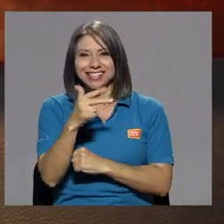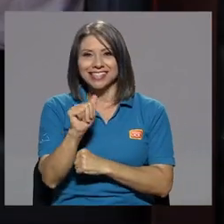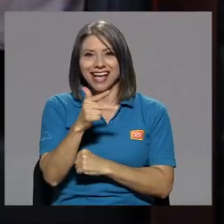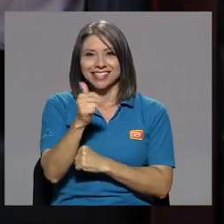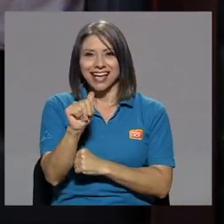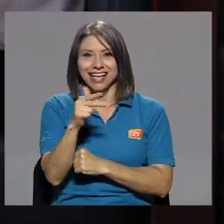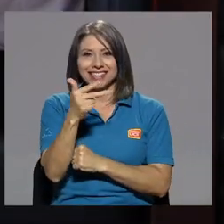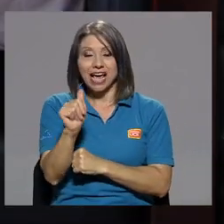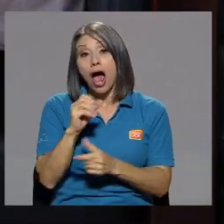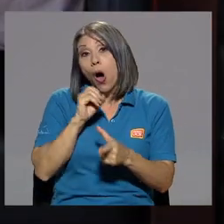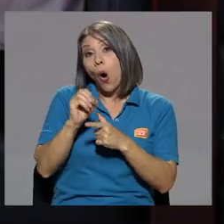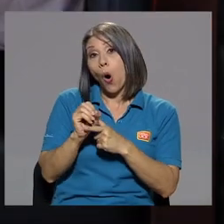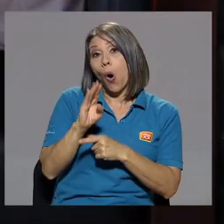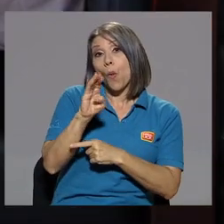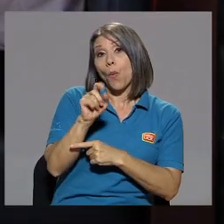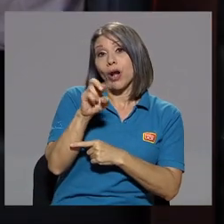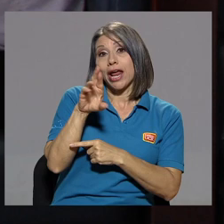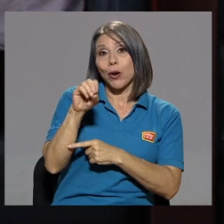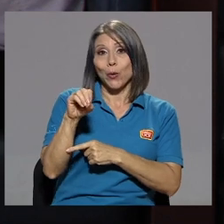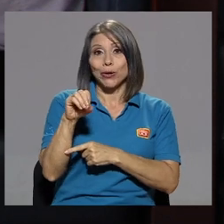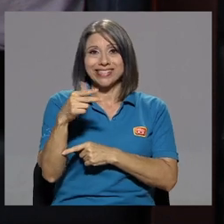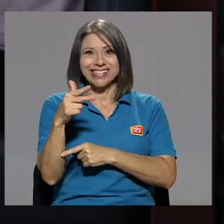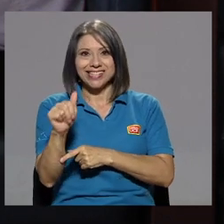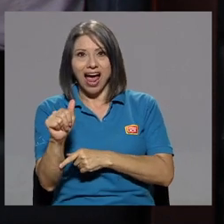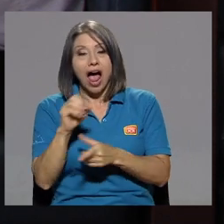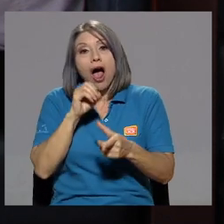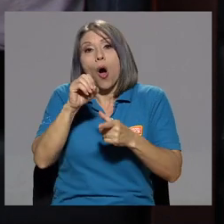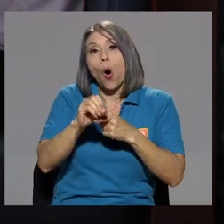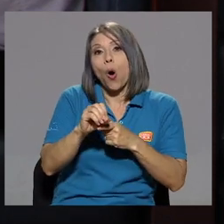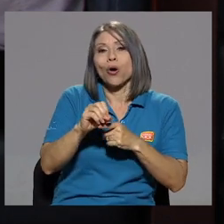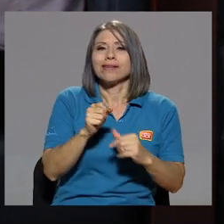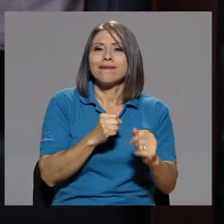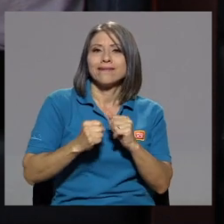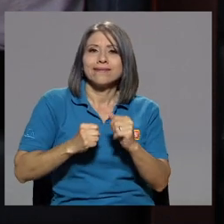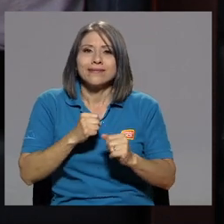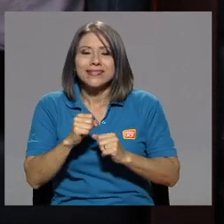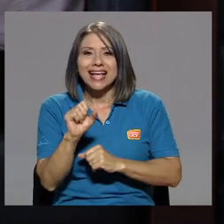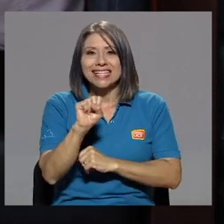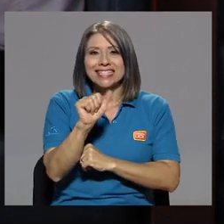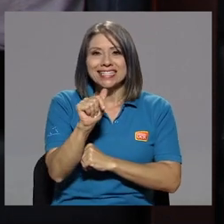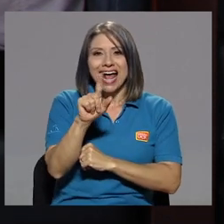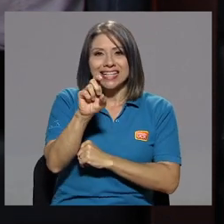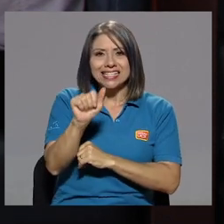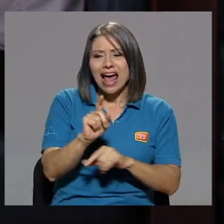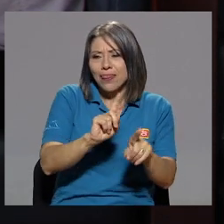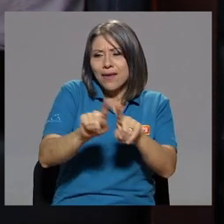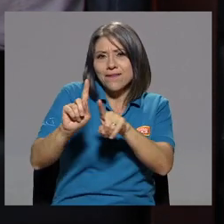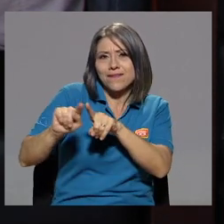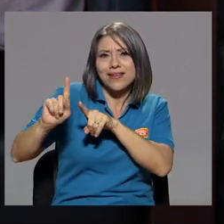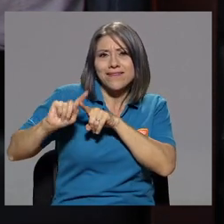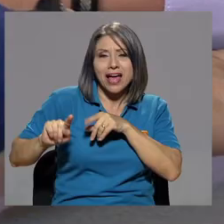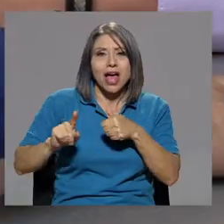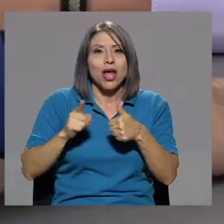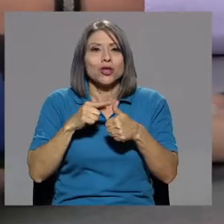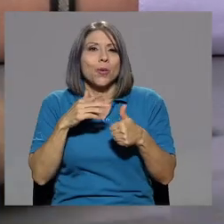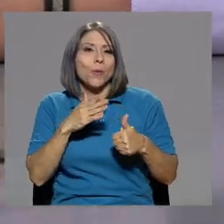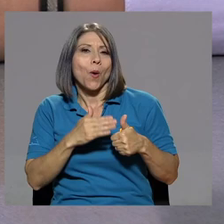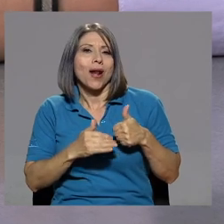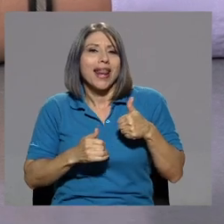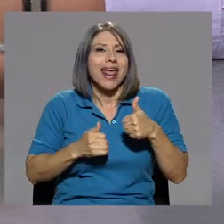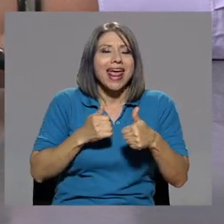pongo un bolero chá, o pongo una salsa. Y ahí va, entonces va, bolero,